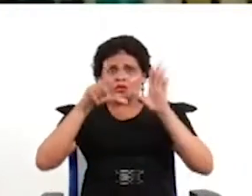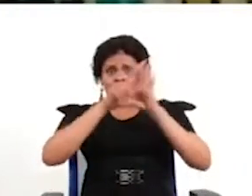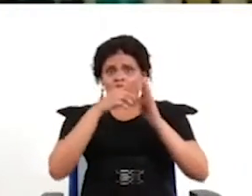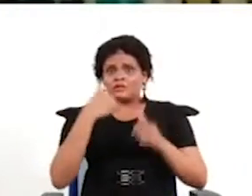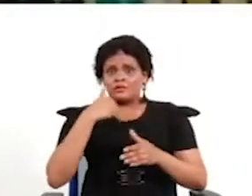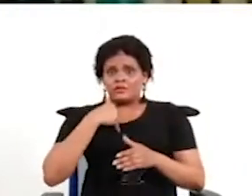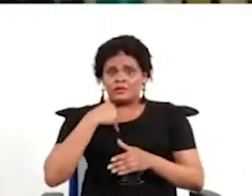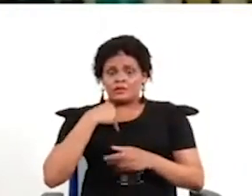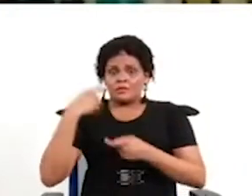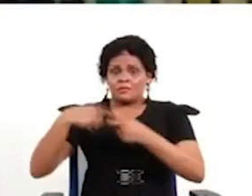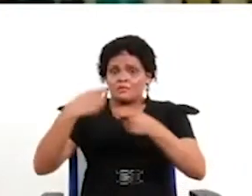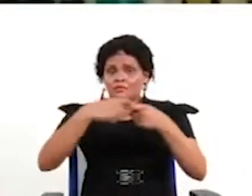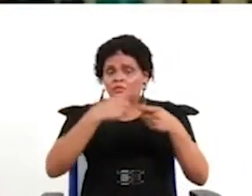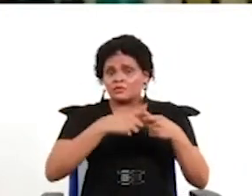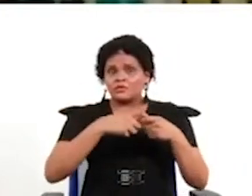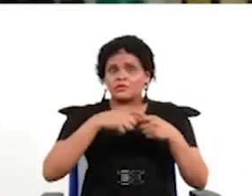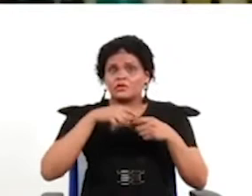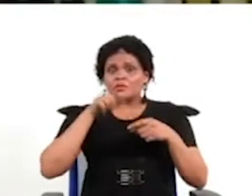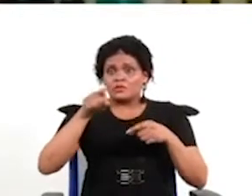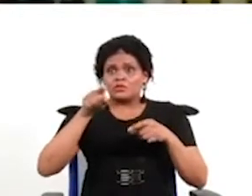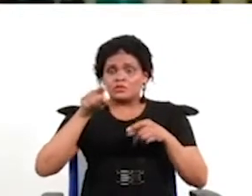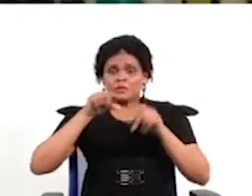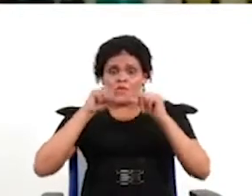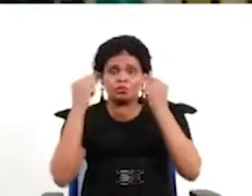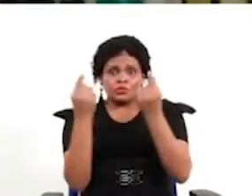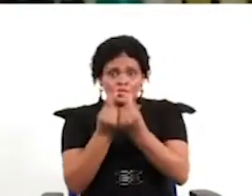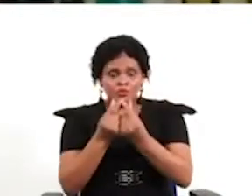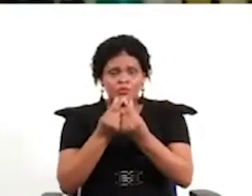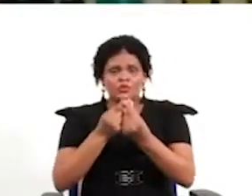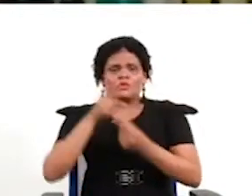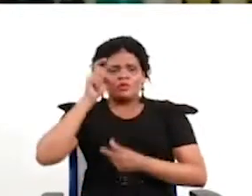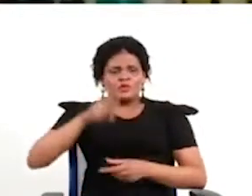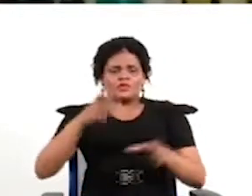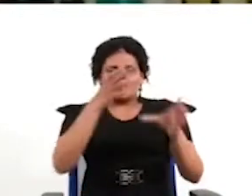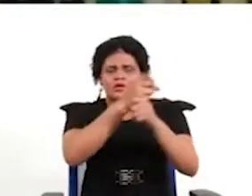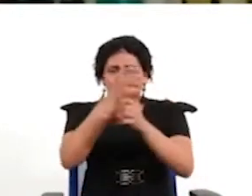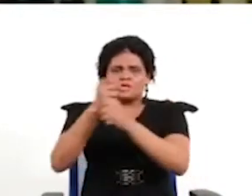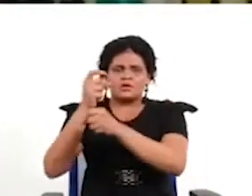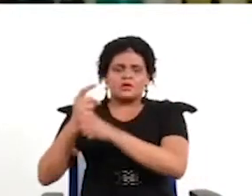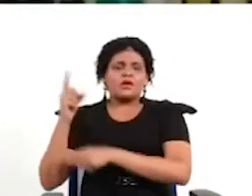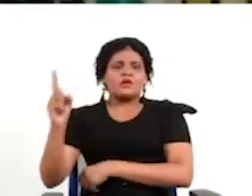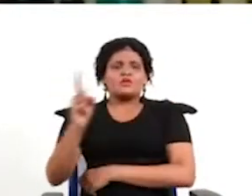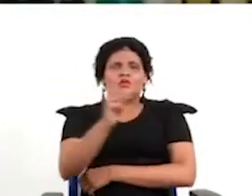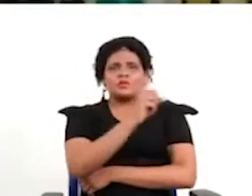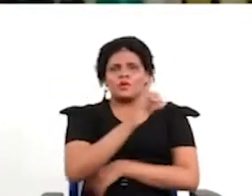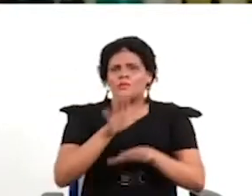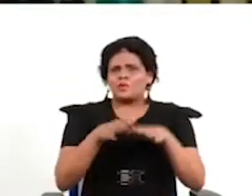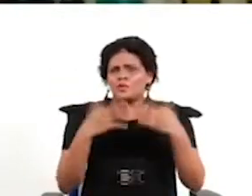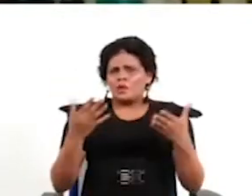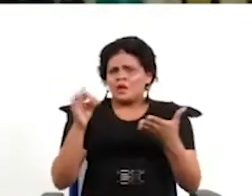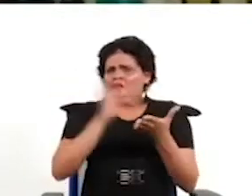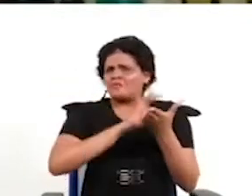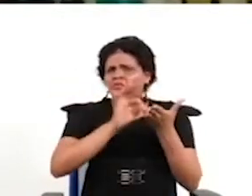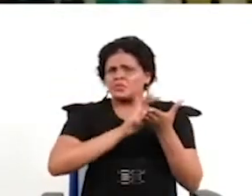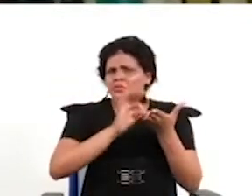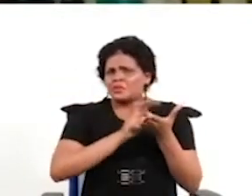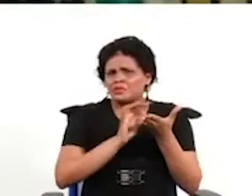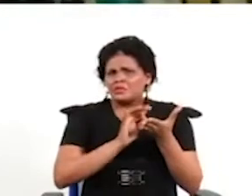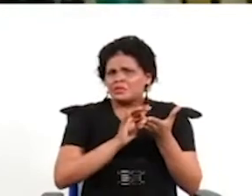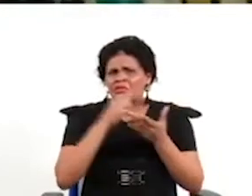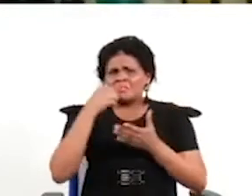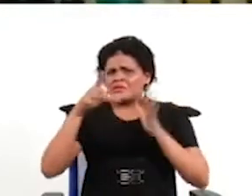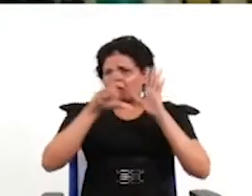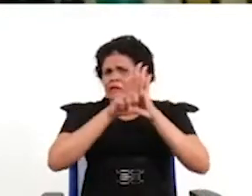tiene que hacer su trabajo de argumentar sobre sus posiciones pero en cuanto al funcionamiento de la ley y la